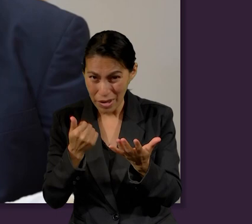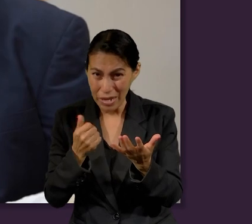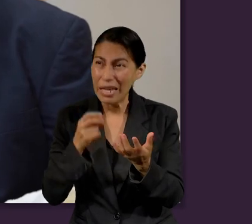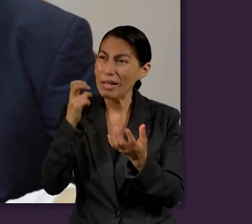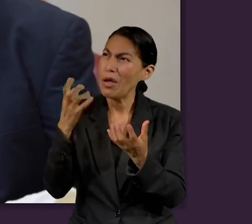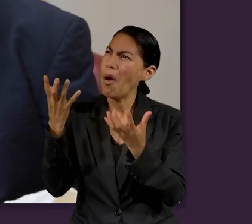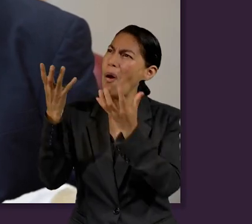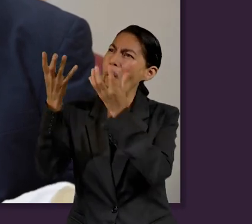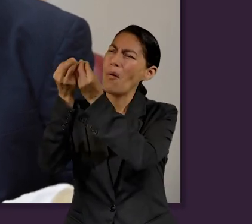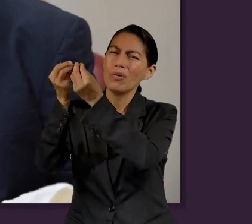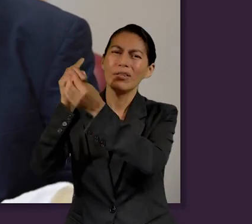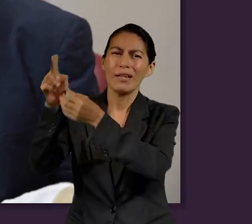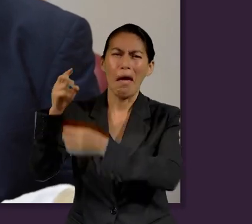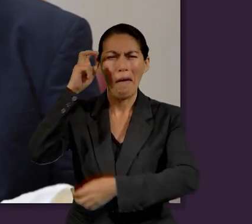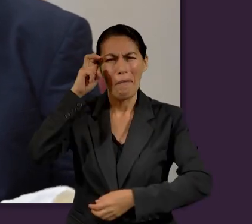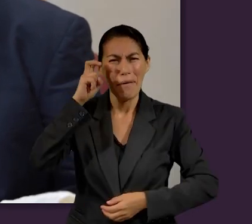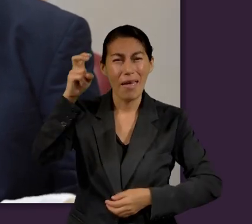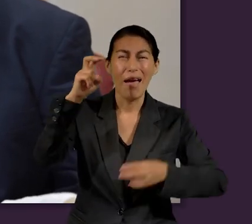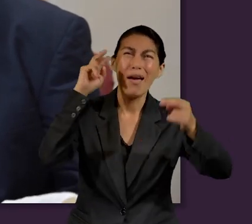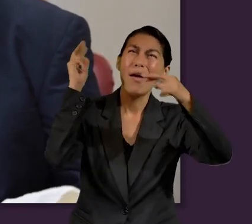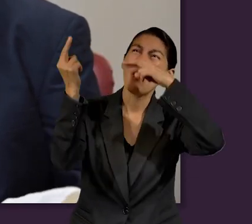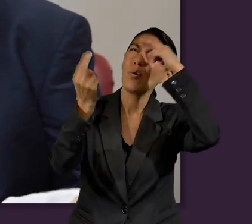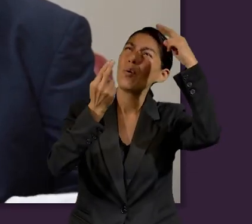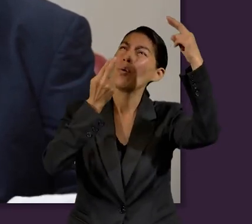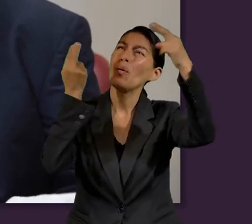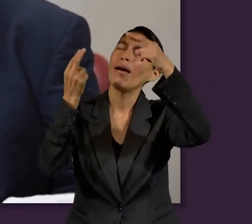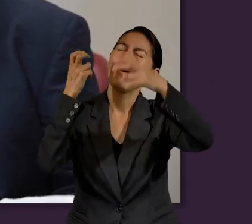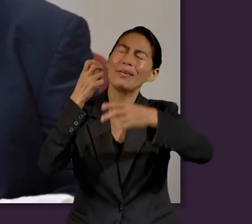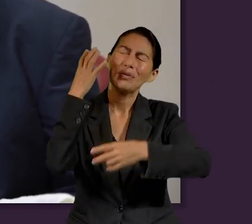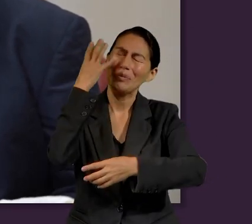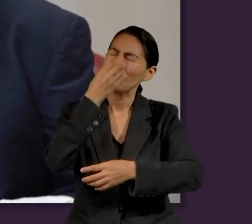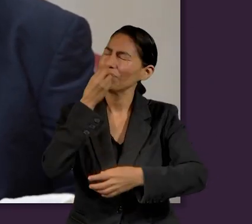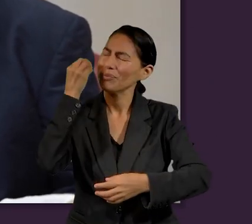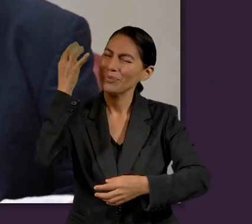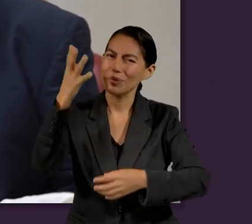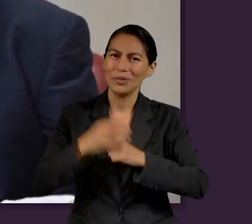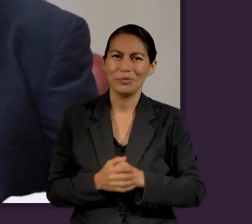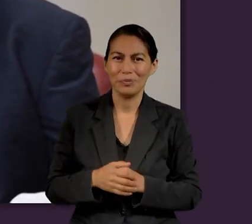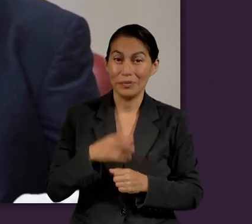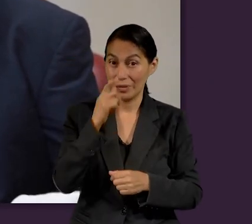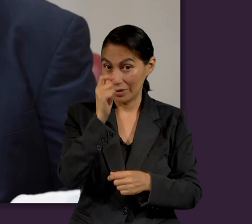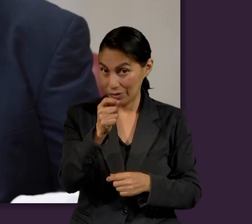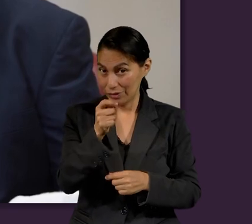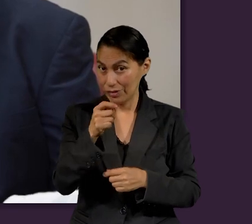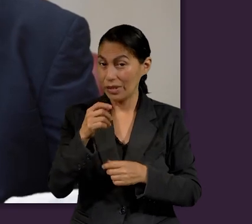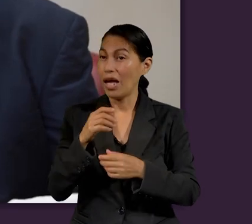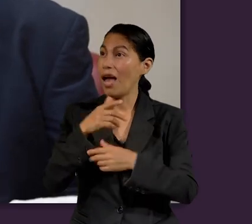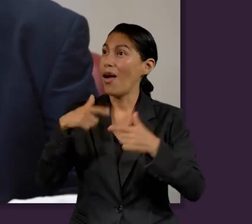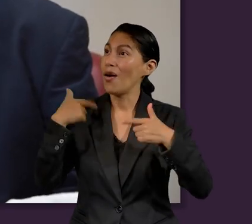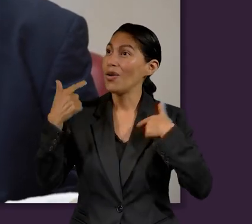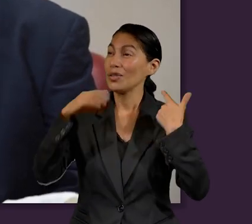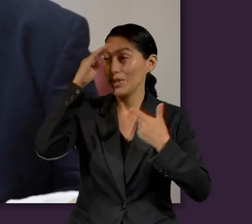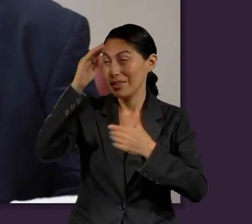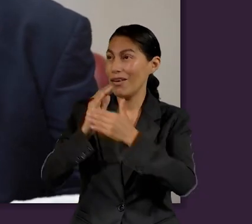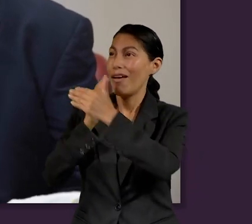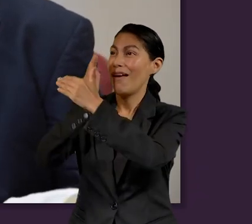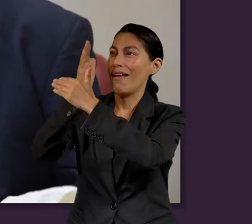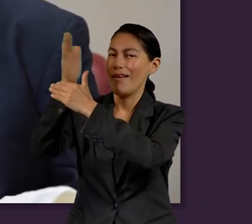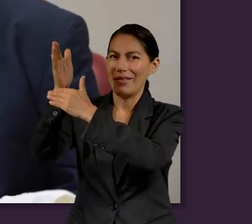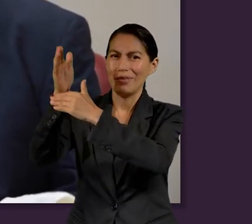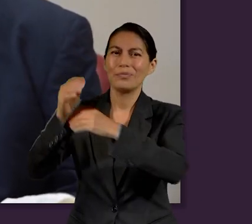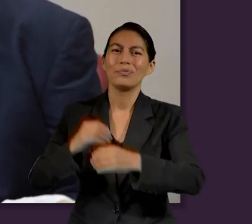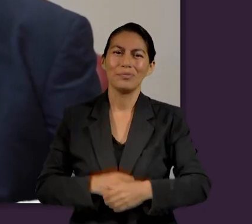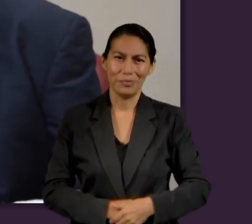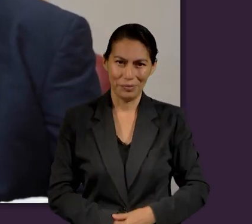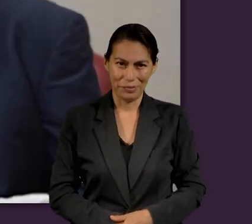no caídos. Usted imagínese qué bendición, los viajes interplanetarios entra en el